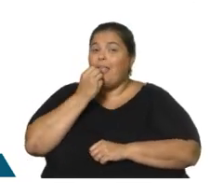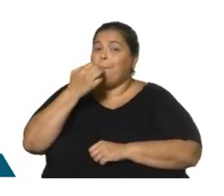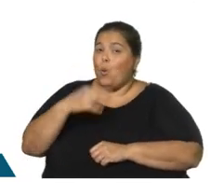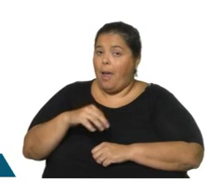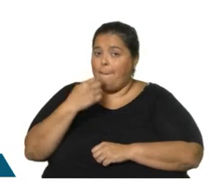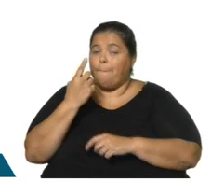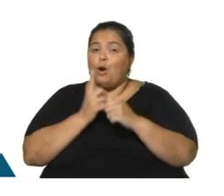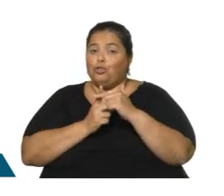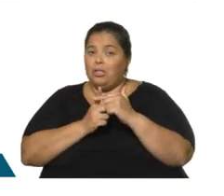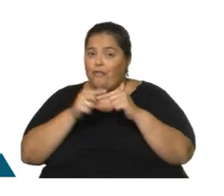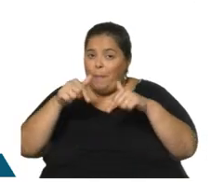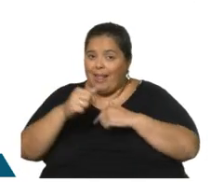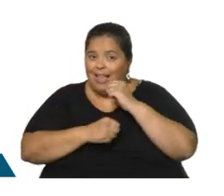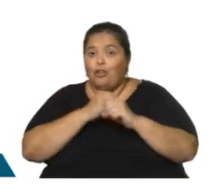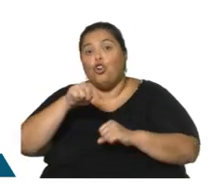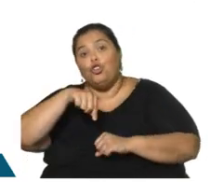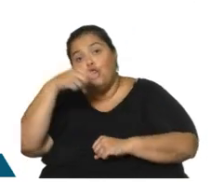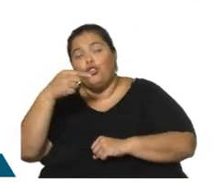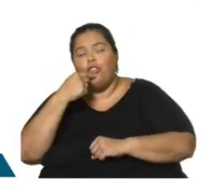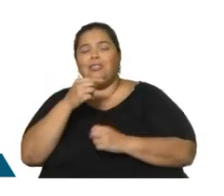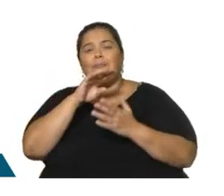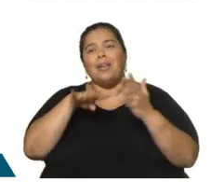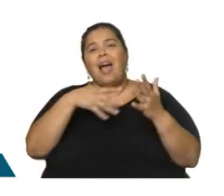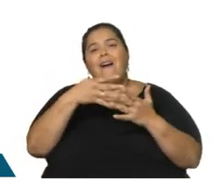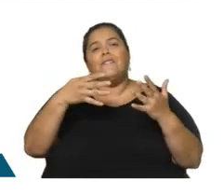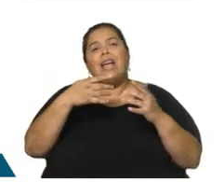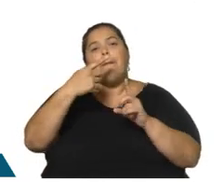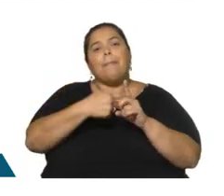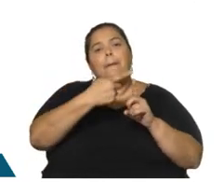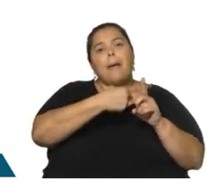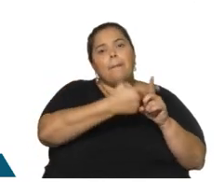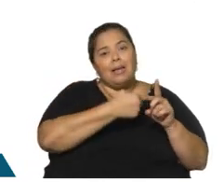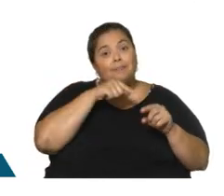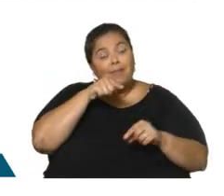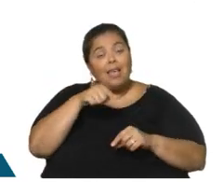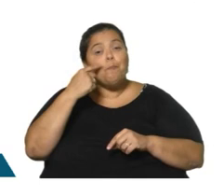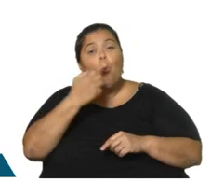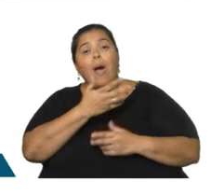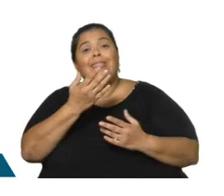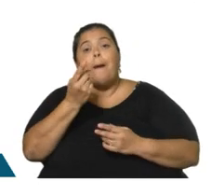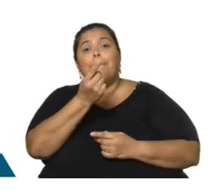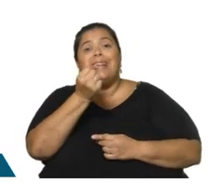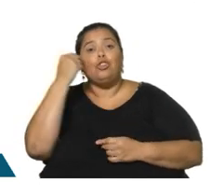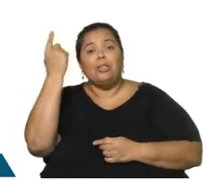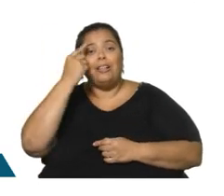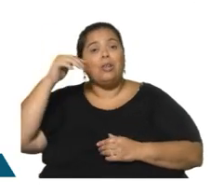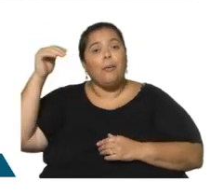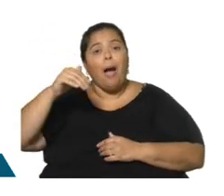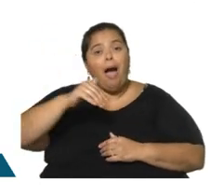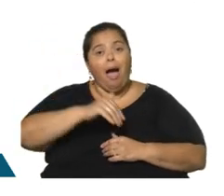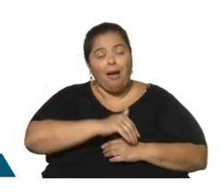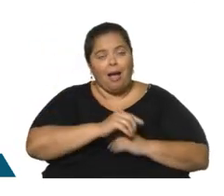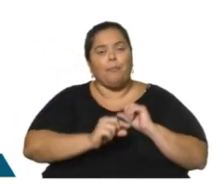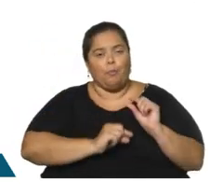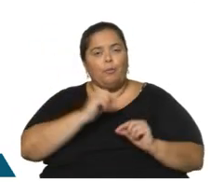la línea, es el dato mes a mes, que nos muestra claramente una tendencia a la baja de los precios internacionales. Este índice, tengamos en cuenta, contempla